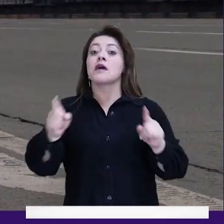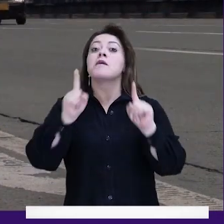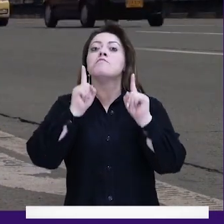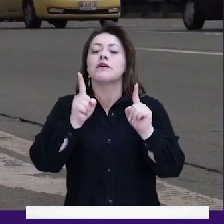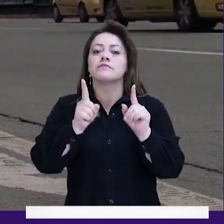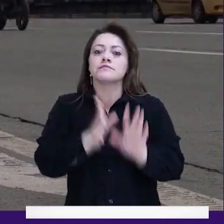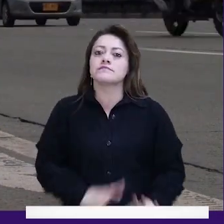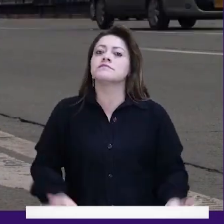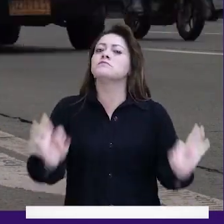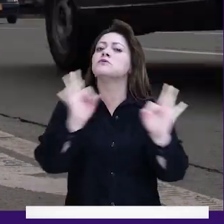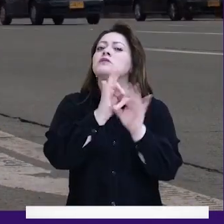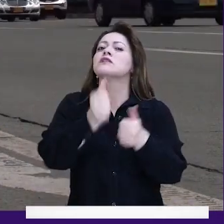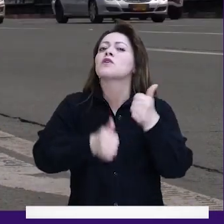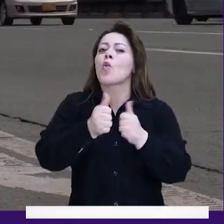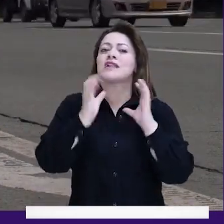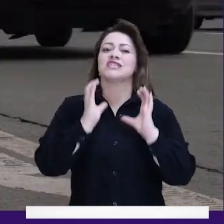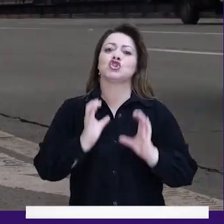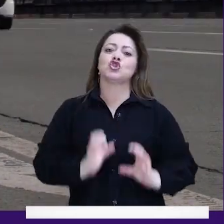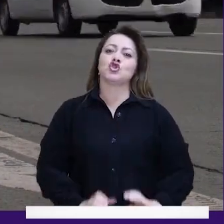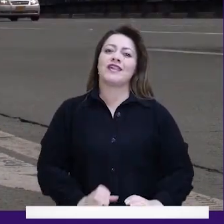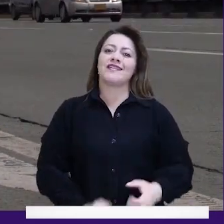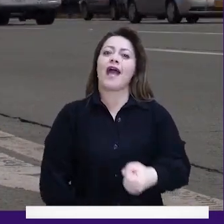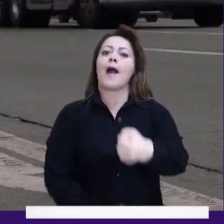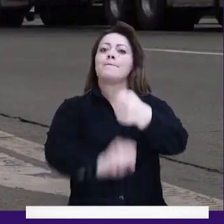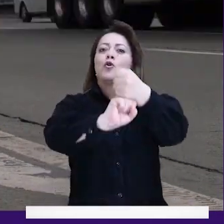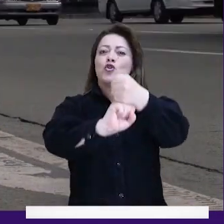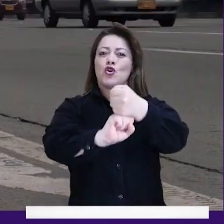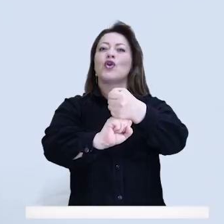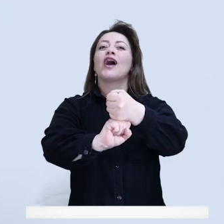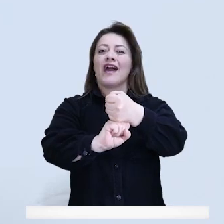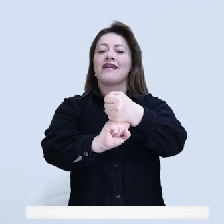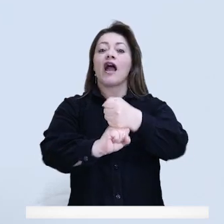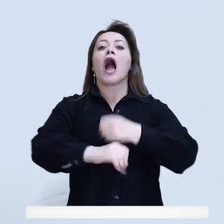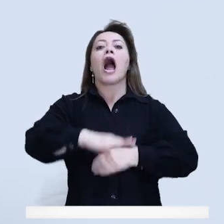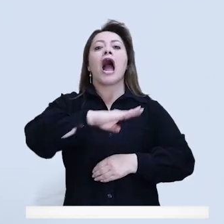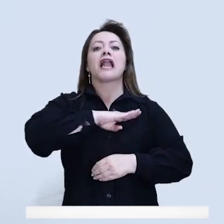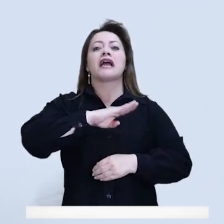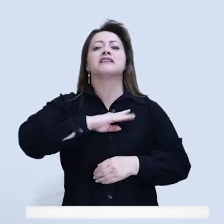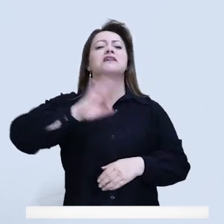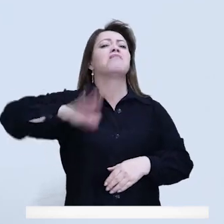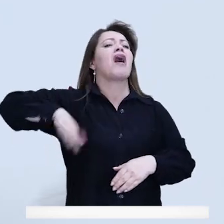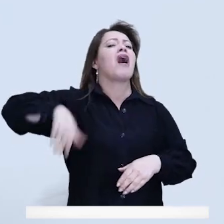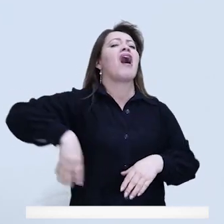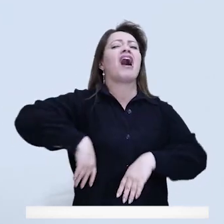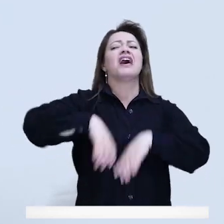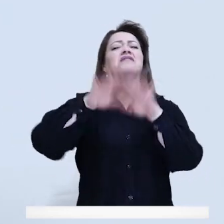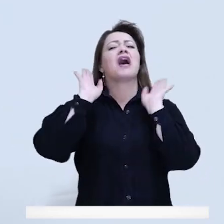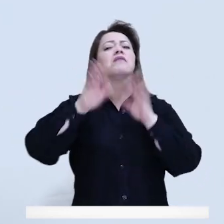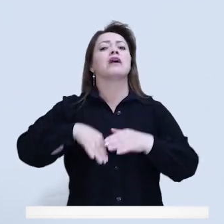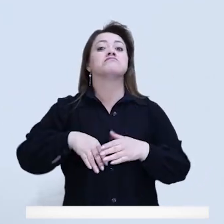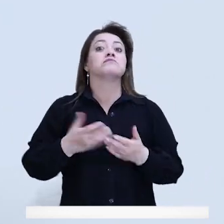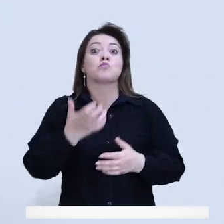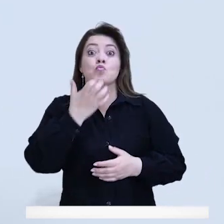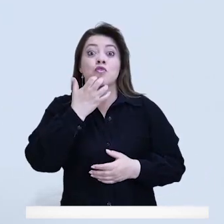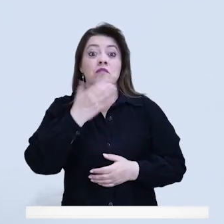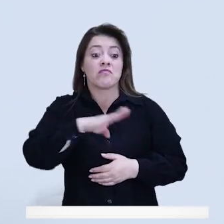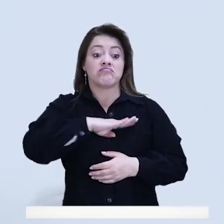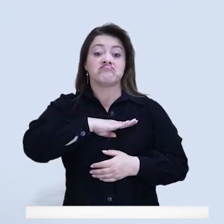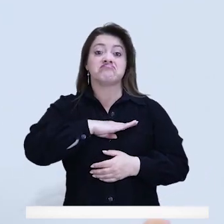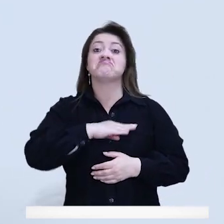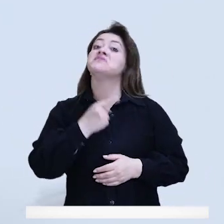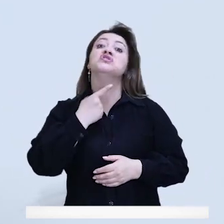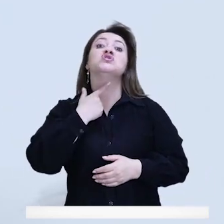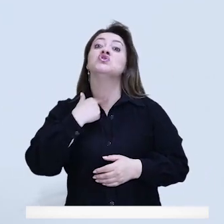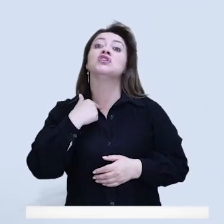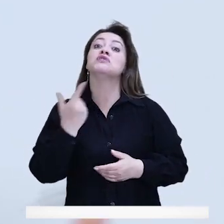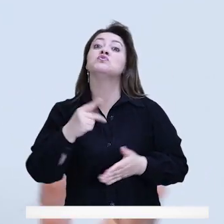Pero acá lo más importante es que empecemos a trabajar con la ciudadanía. La alcaldesa realmente poco le ha apostado a todo el tema de